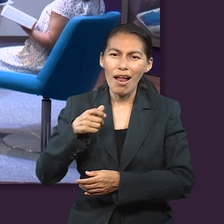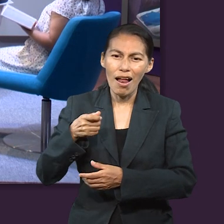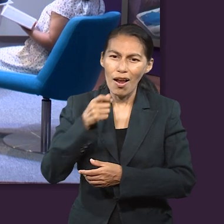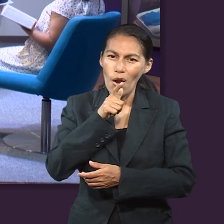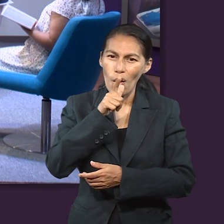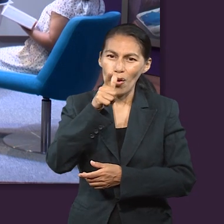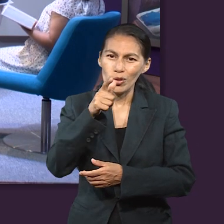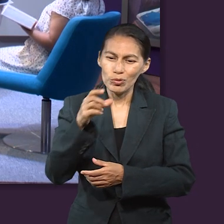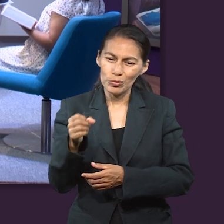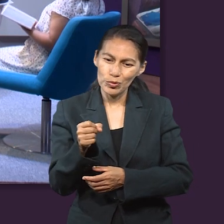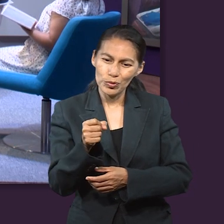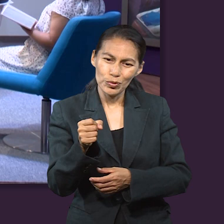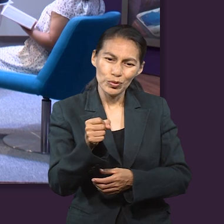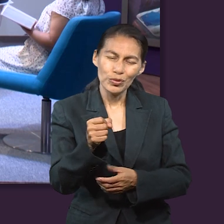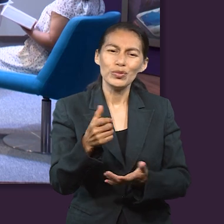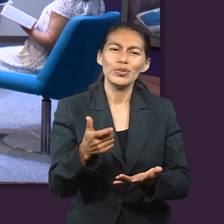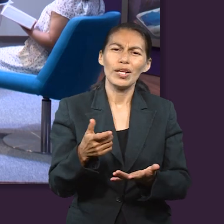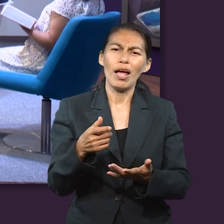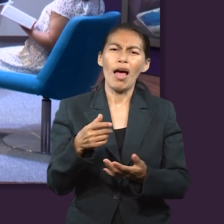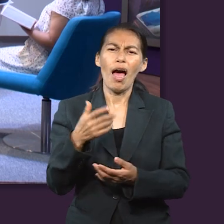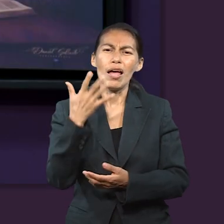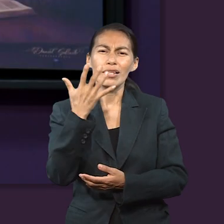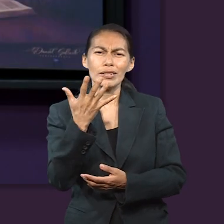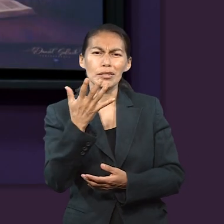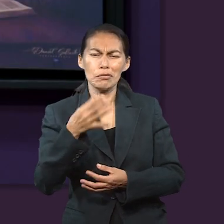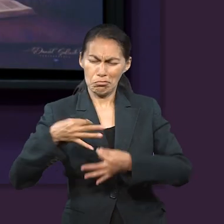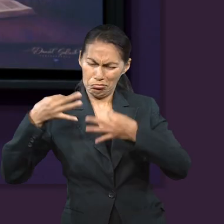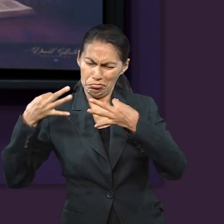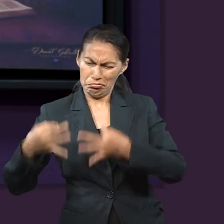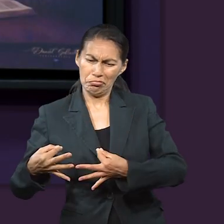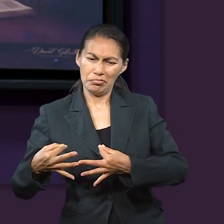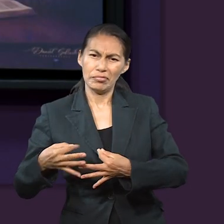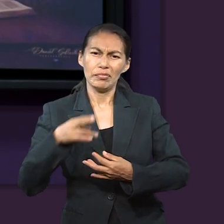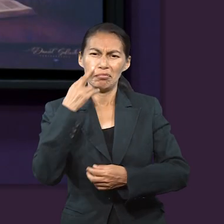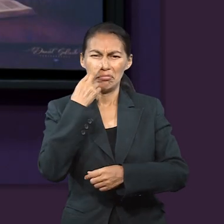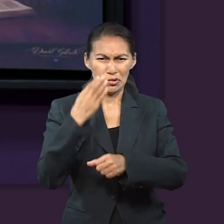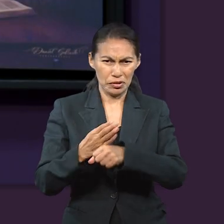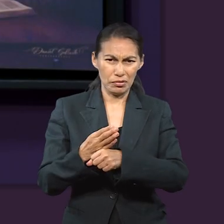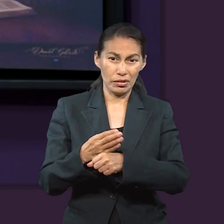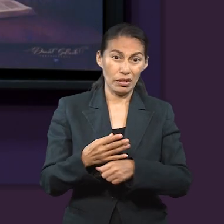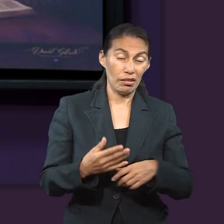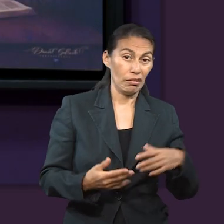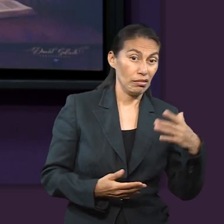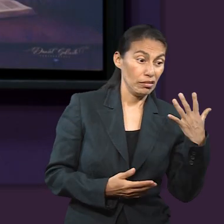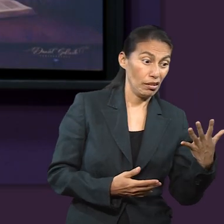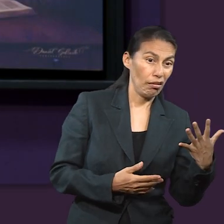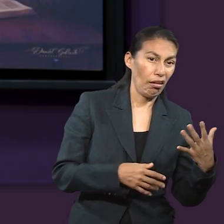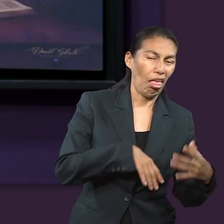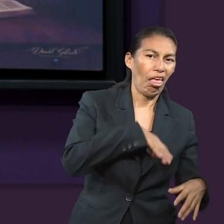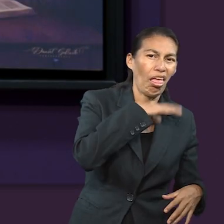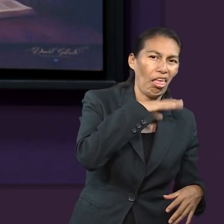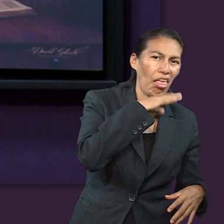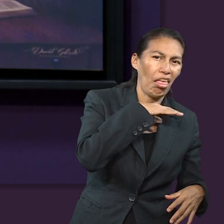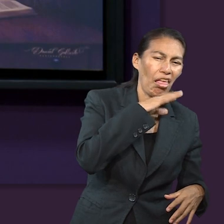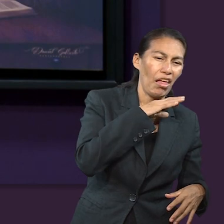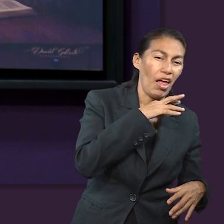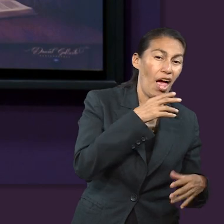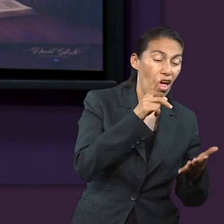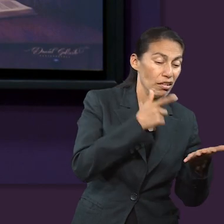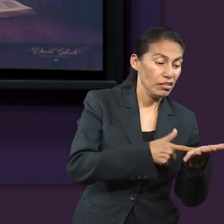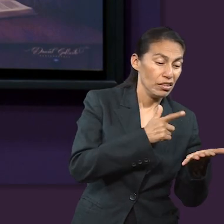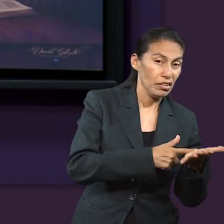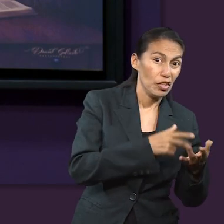recibir al novio. Cinco de ellas eran descuidadas y las otras cinco responsables. Las cinco descuidadas no llevaron aceite